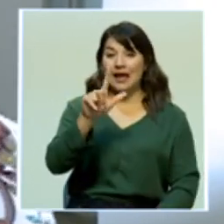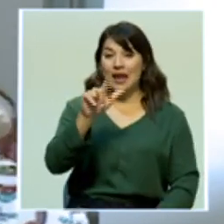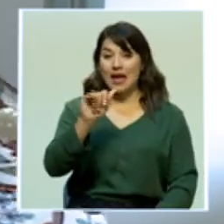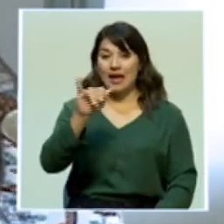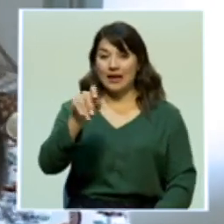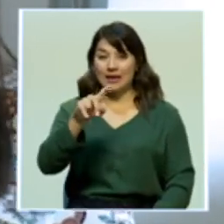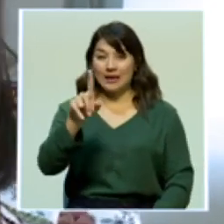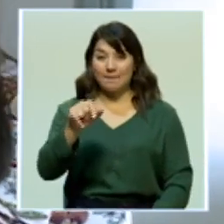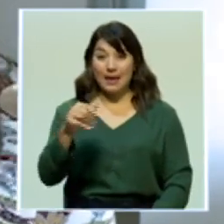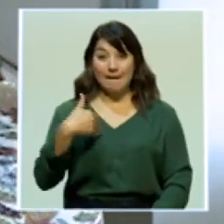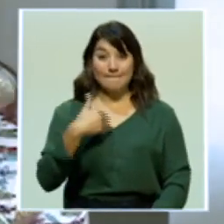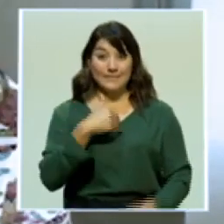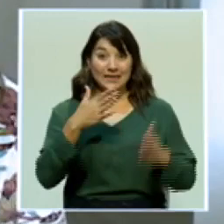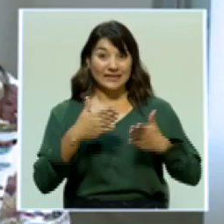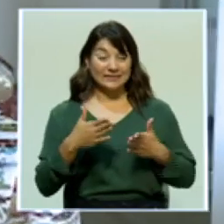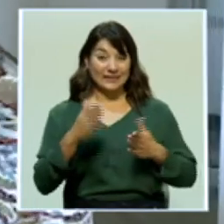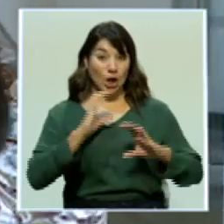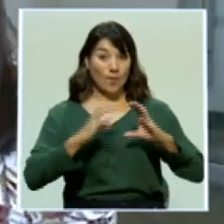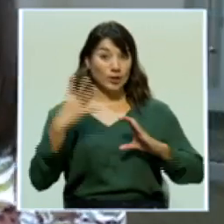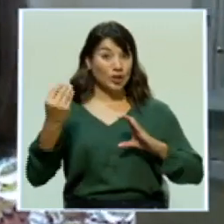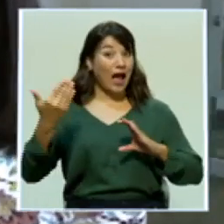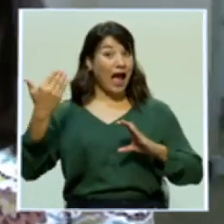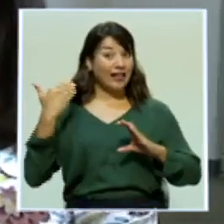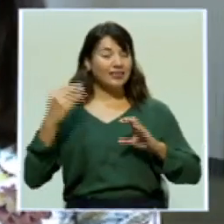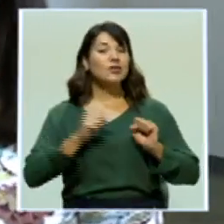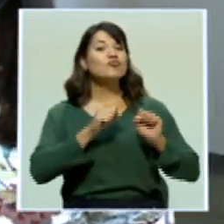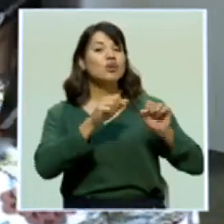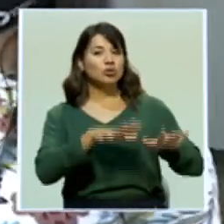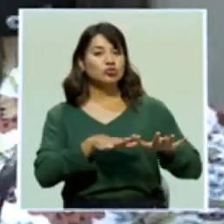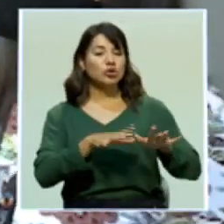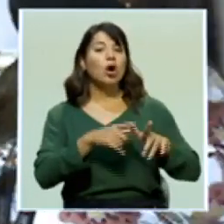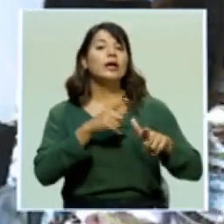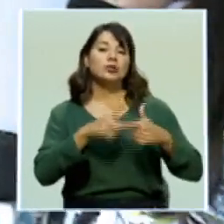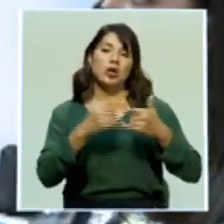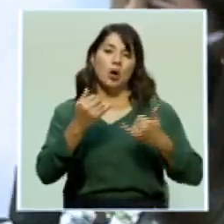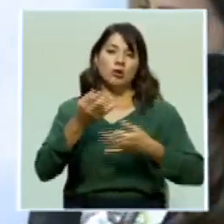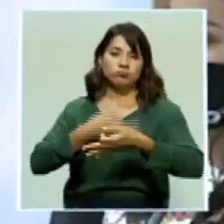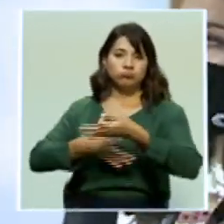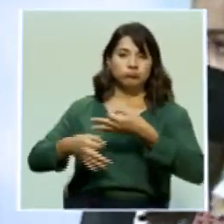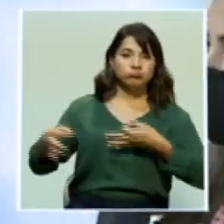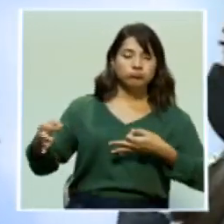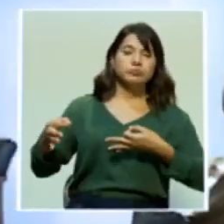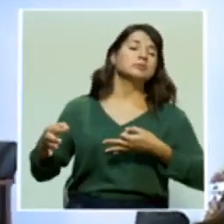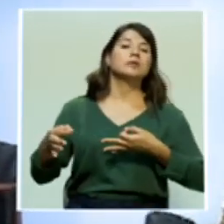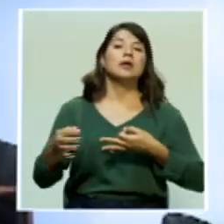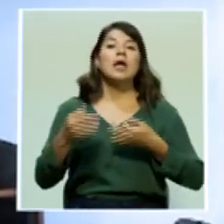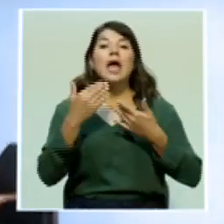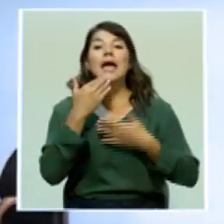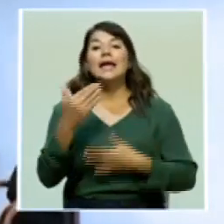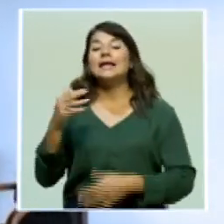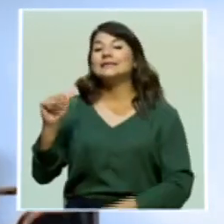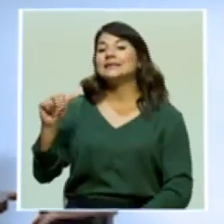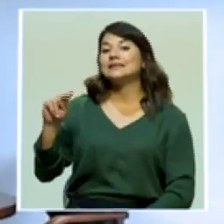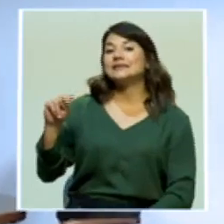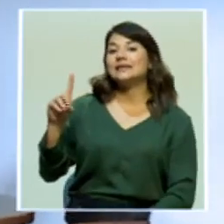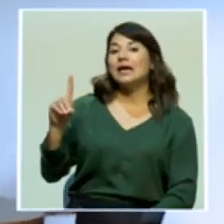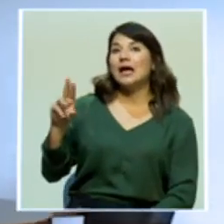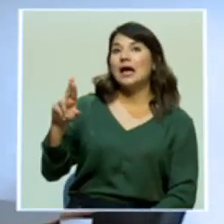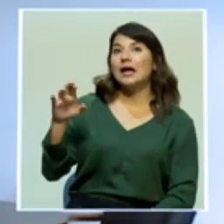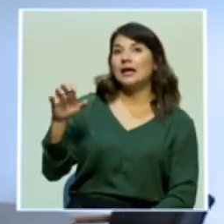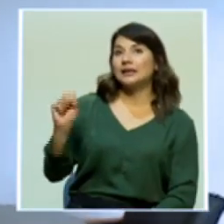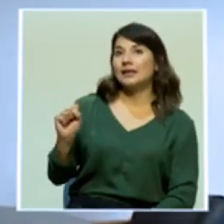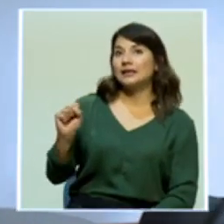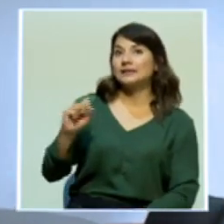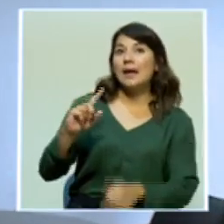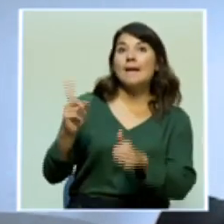Vamos a conversar con él un poco del enfoque que tendrá durante su gestión. Muchas gracias por estar con nosotros, Andrés. La primera